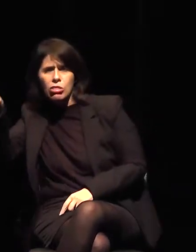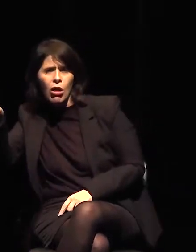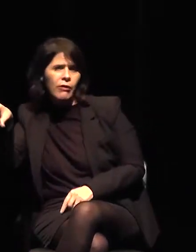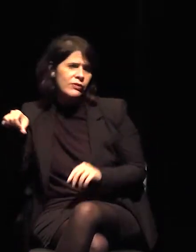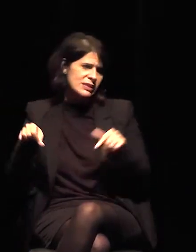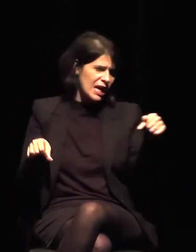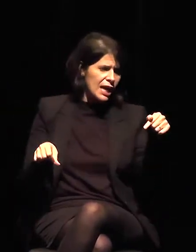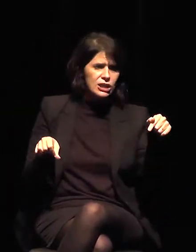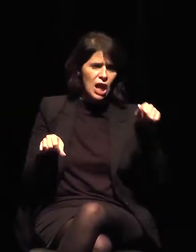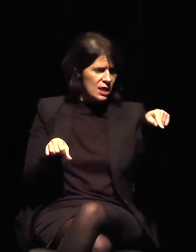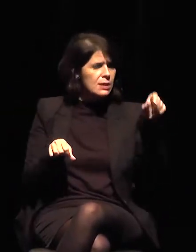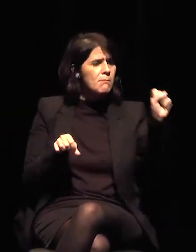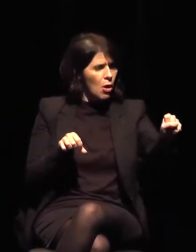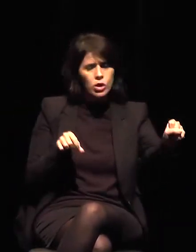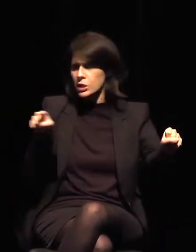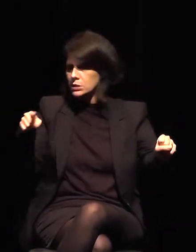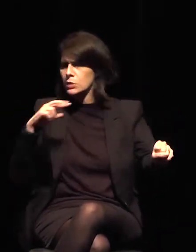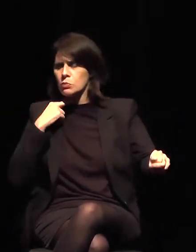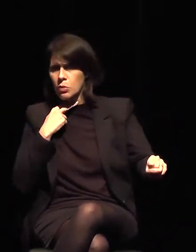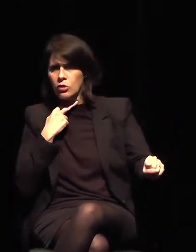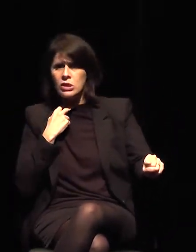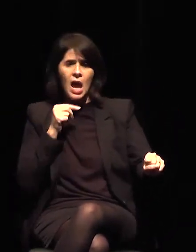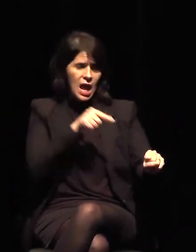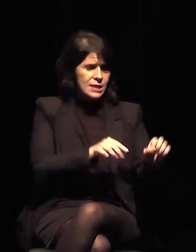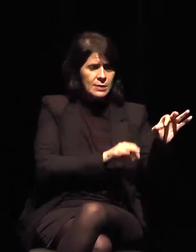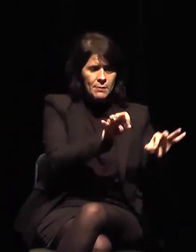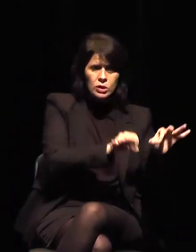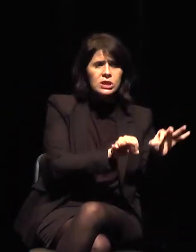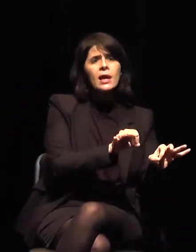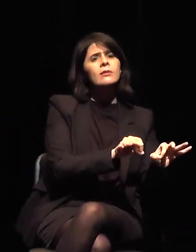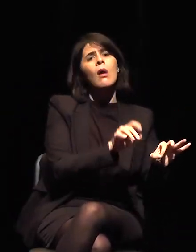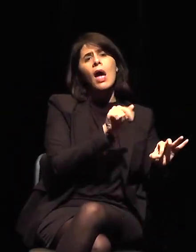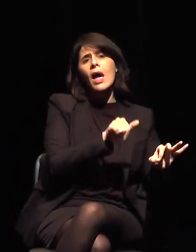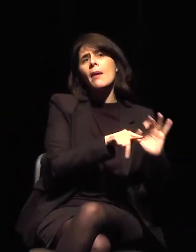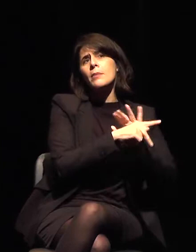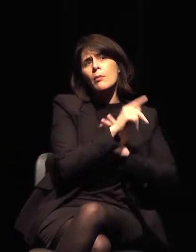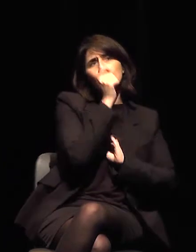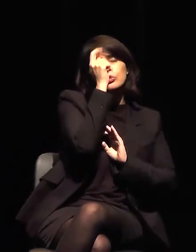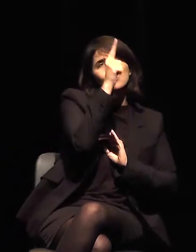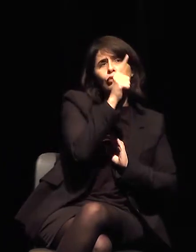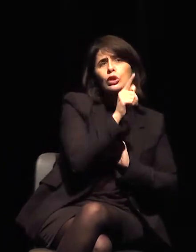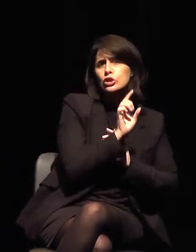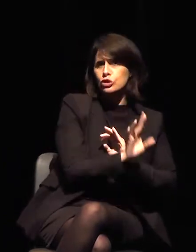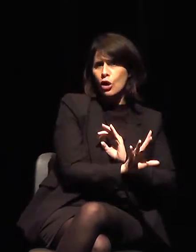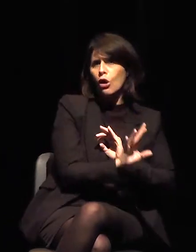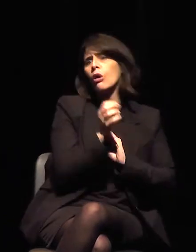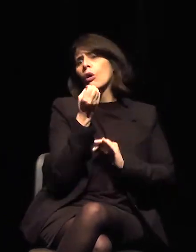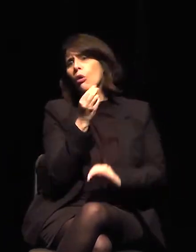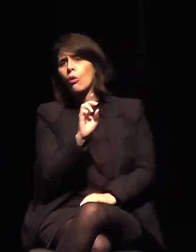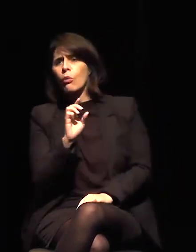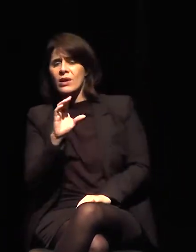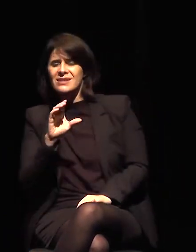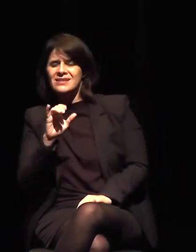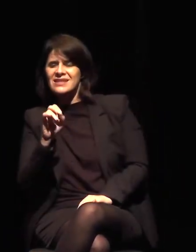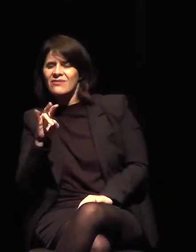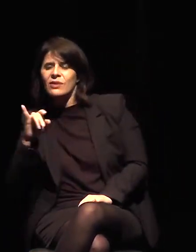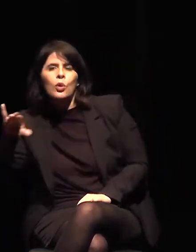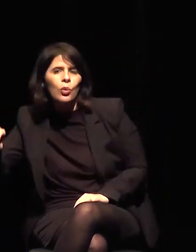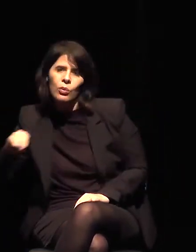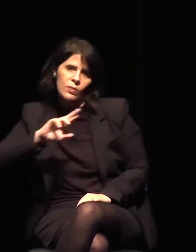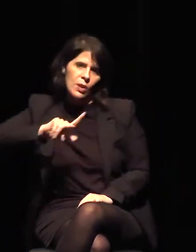cívicos y culturales, son solo culturales. Es una conversa de locos, una conversación de locas, que